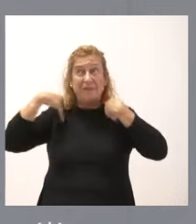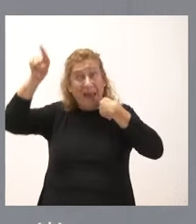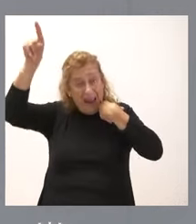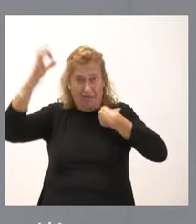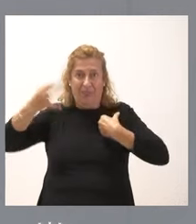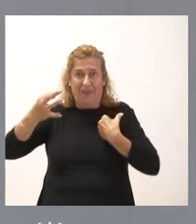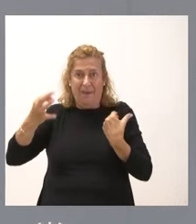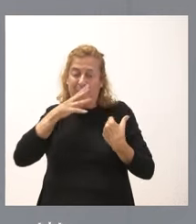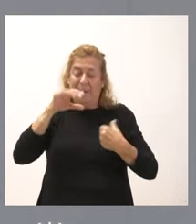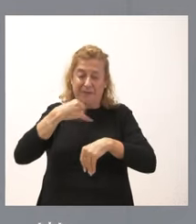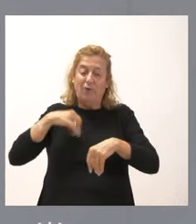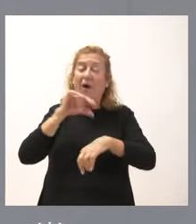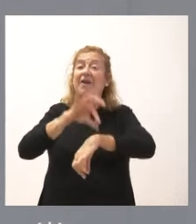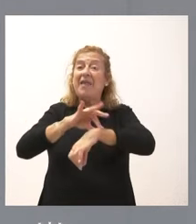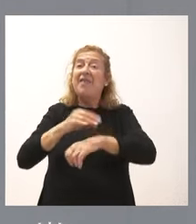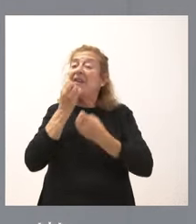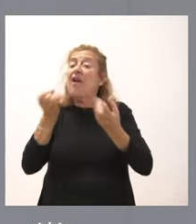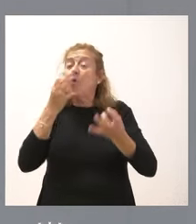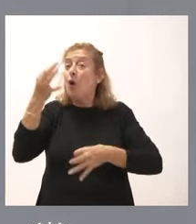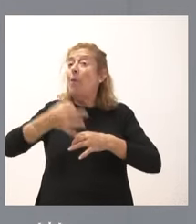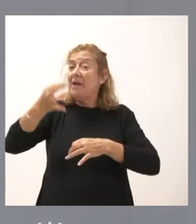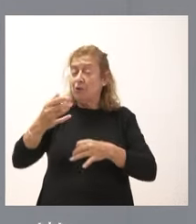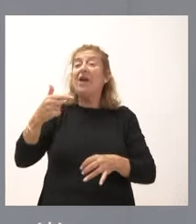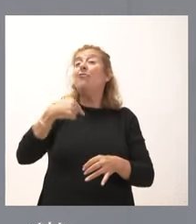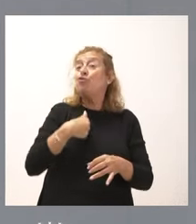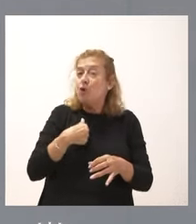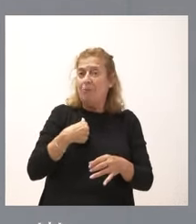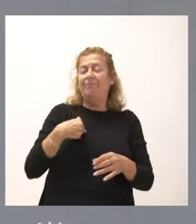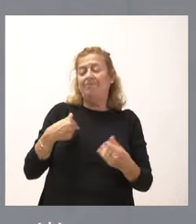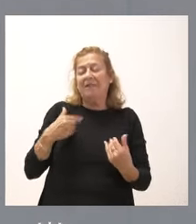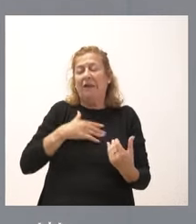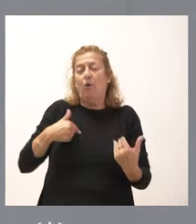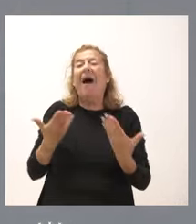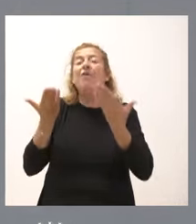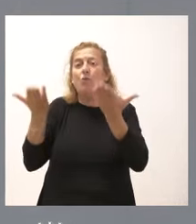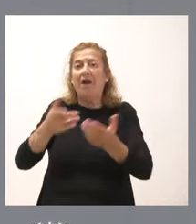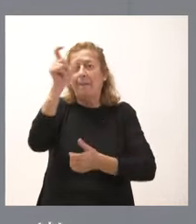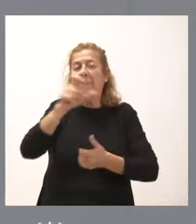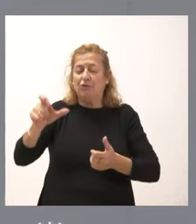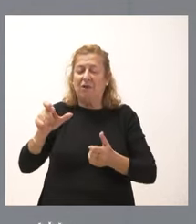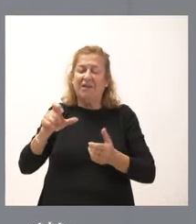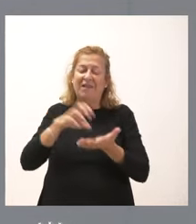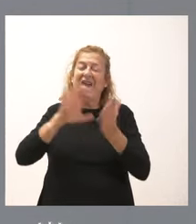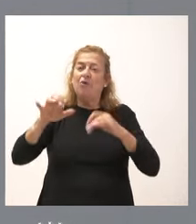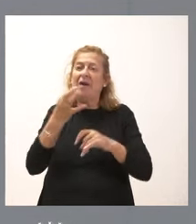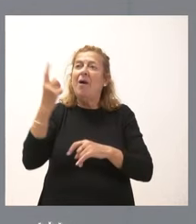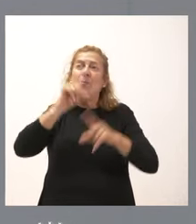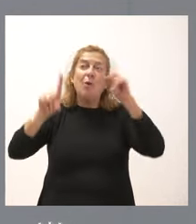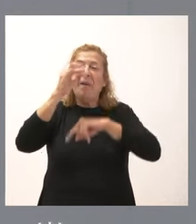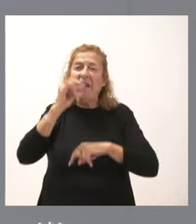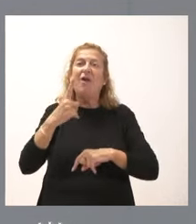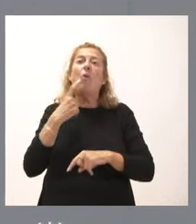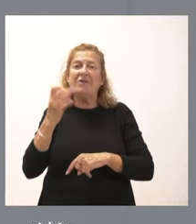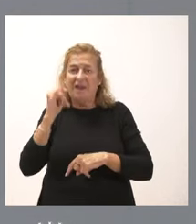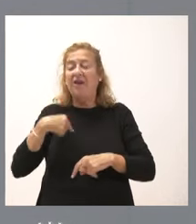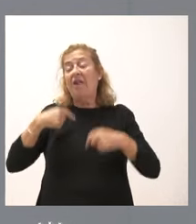enfermedad de declaración obligatoria, nosotros estamos del lado de las personas de Castilla y León que tienen problemas y que tienen dificultades. En este caso son seis